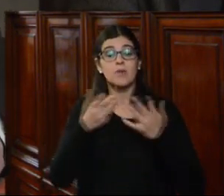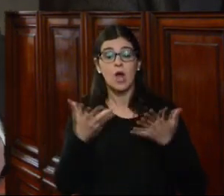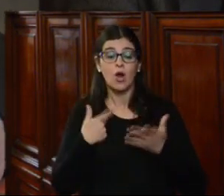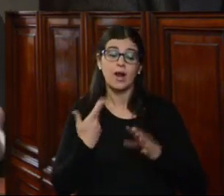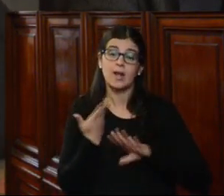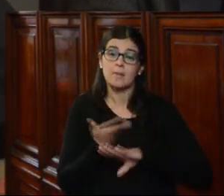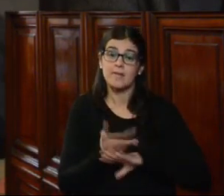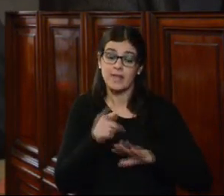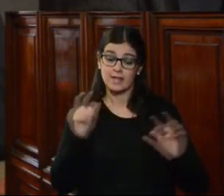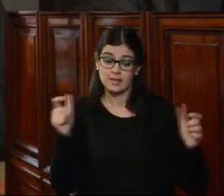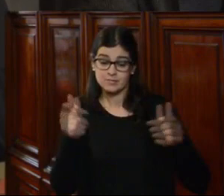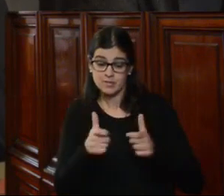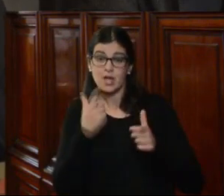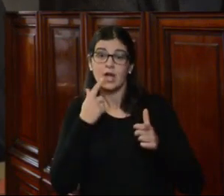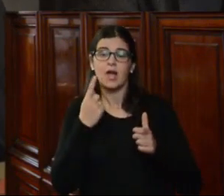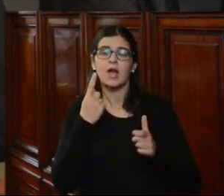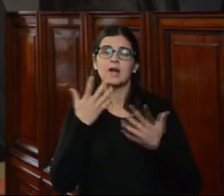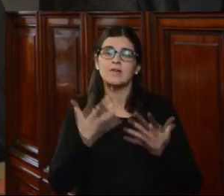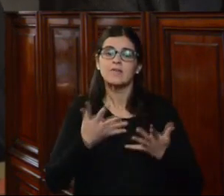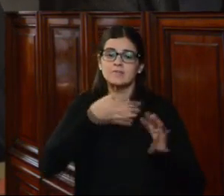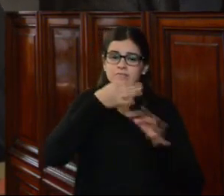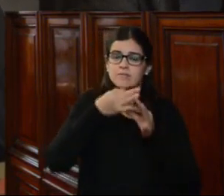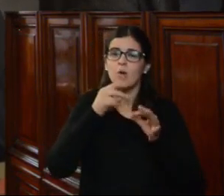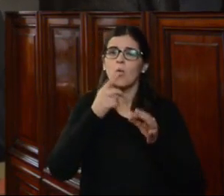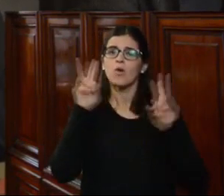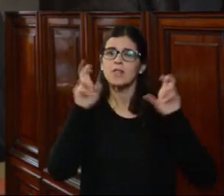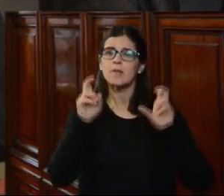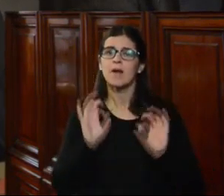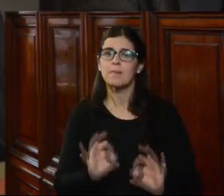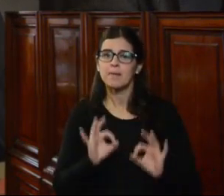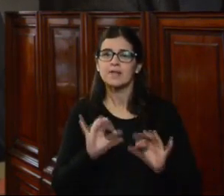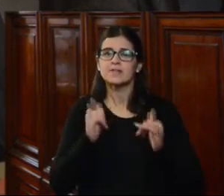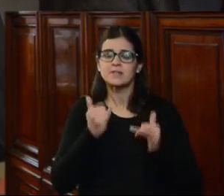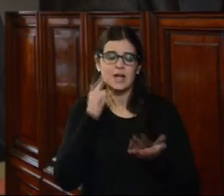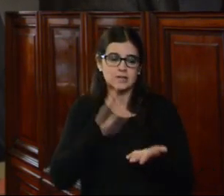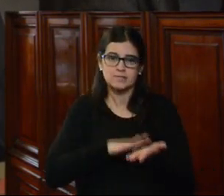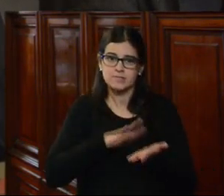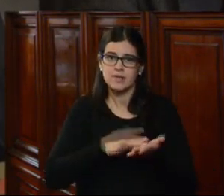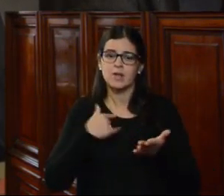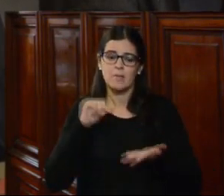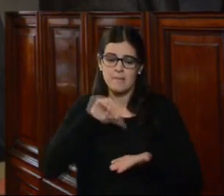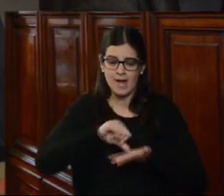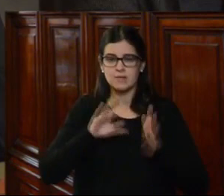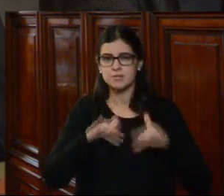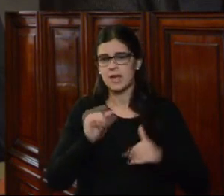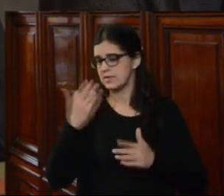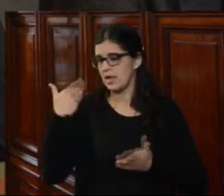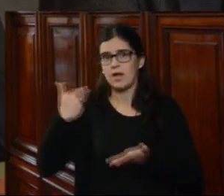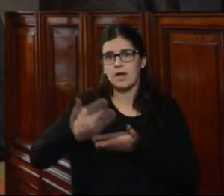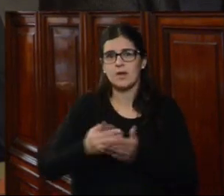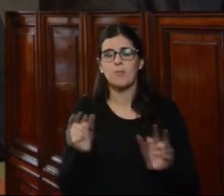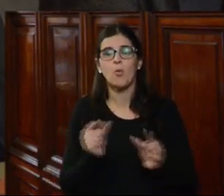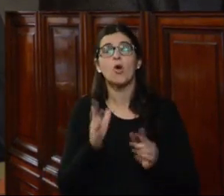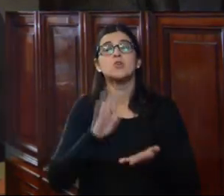solicitar esta audiencia es llamar la atención a partir de un caso concreto que se verificó en nuestro país hace poco tiempo